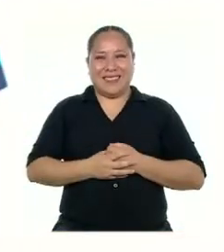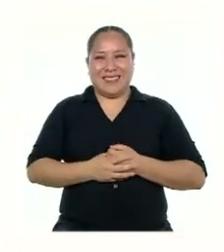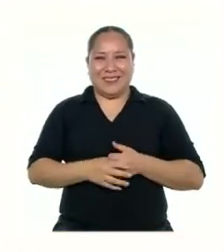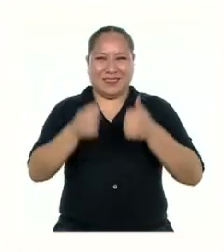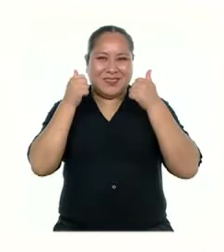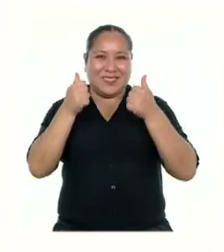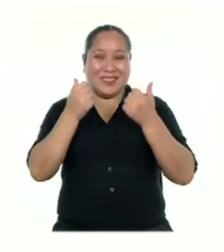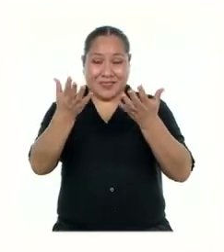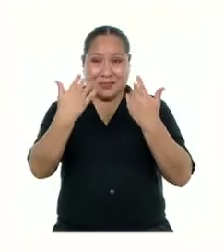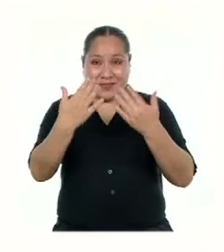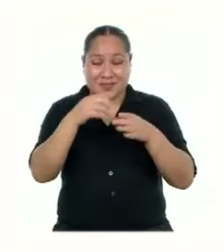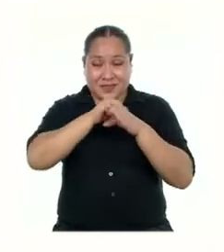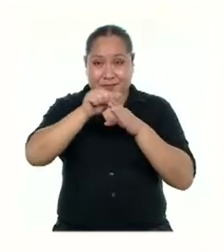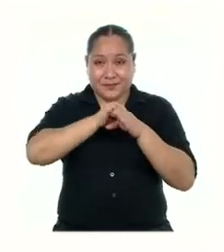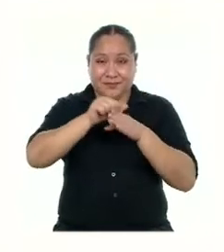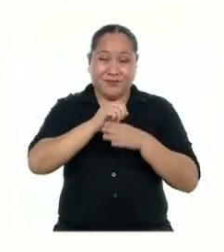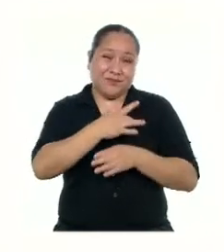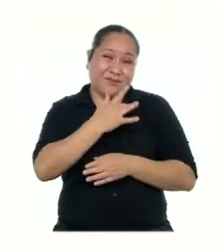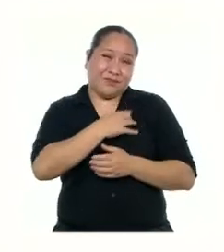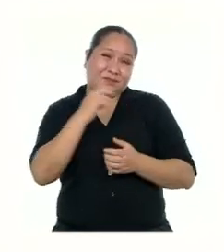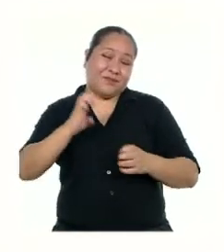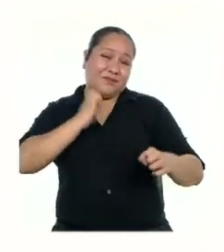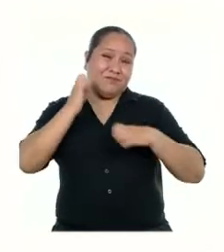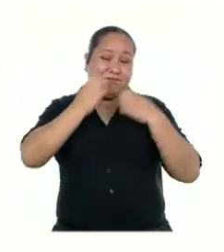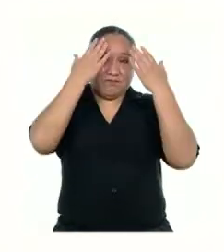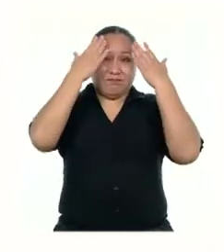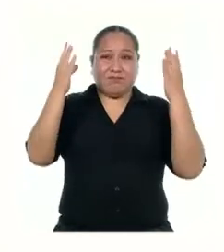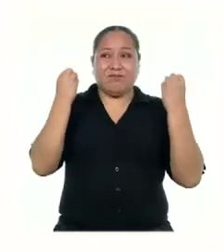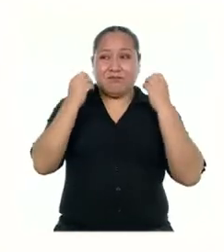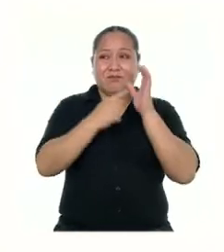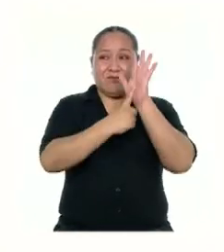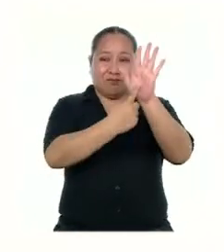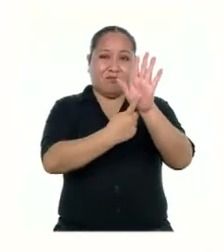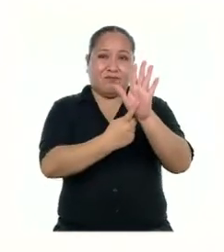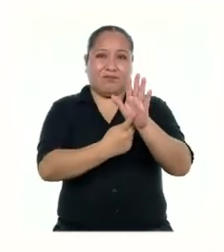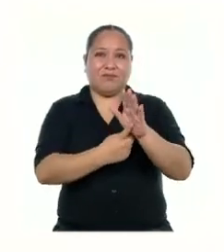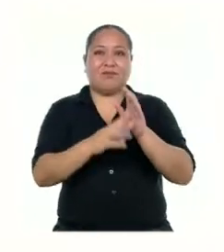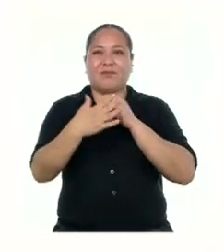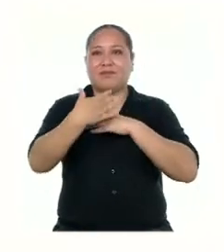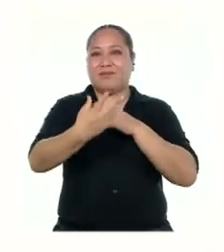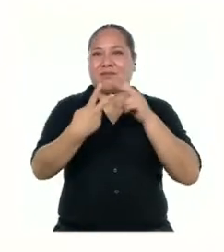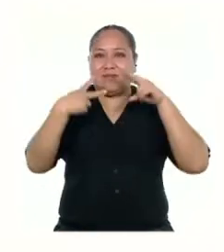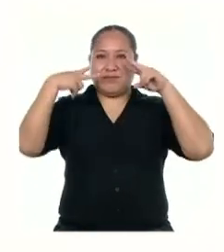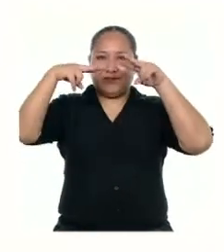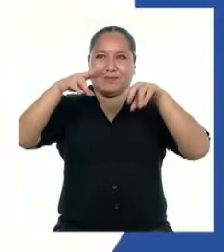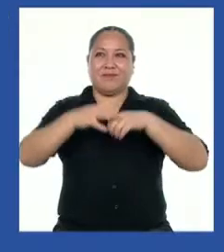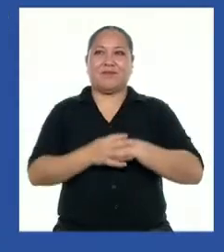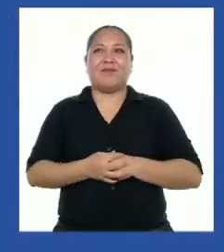Te invito a que hagas este ejercicio cada vez que sientas una emoción y no sepas cómo expresarla. Nos vemos en una próxima.